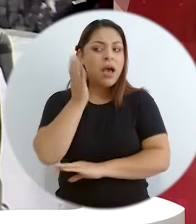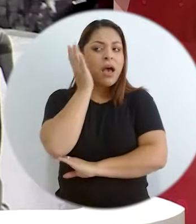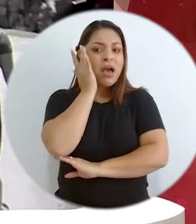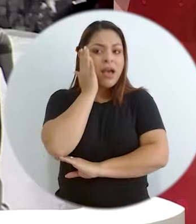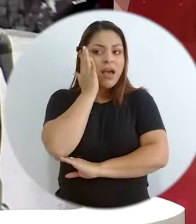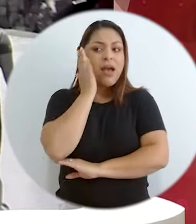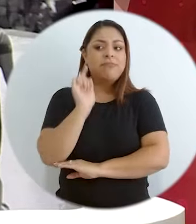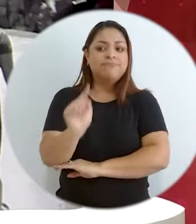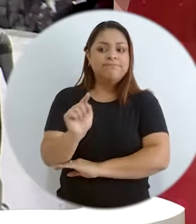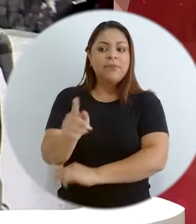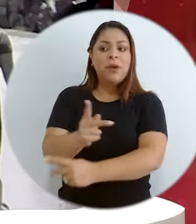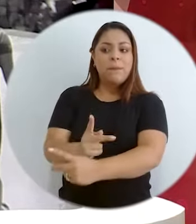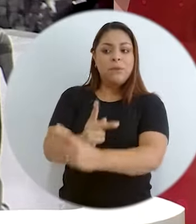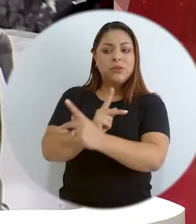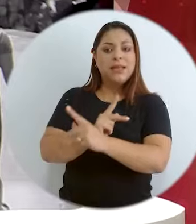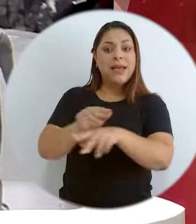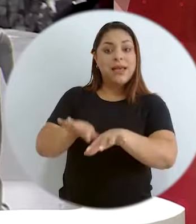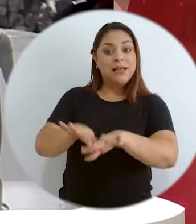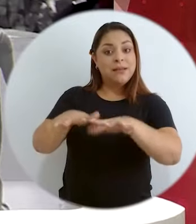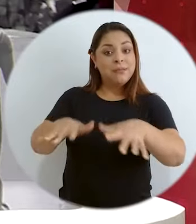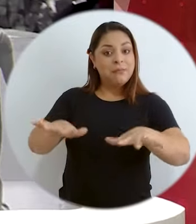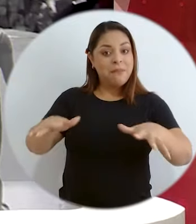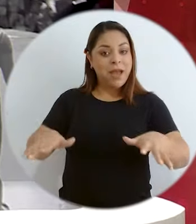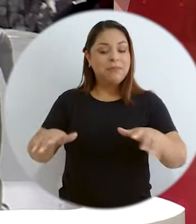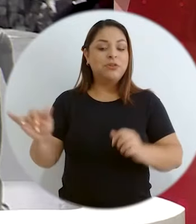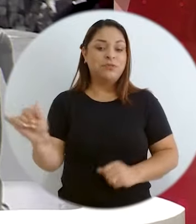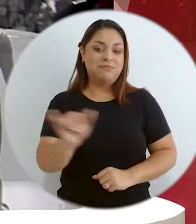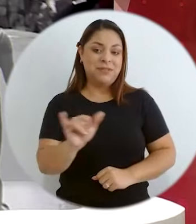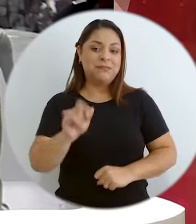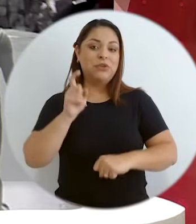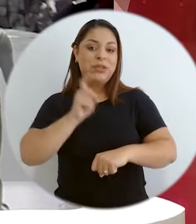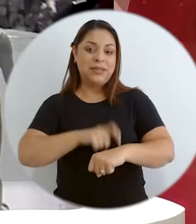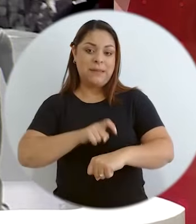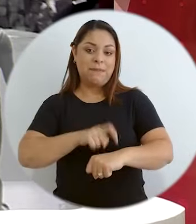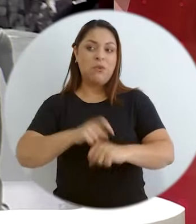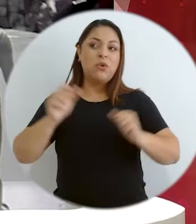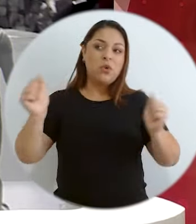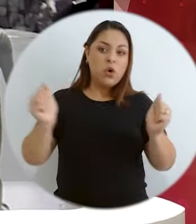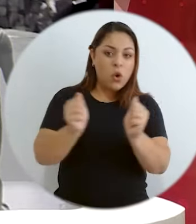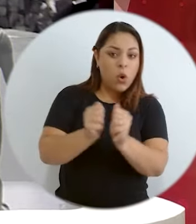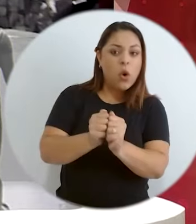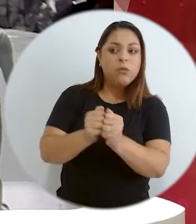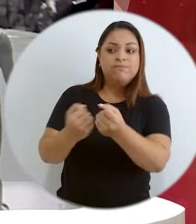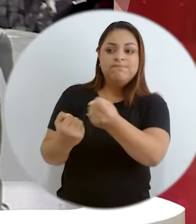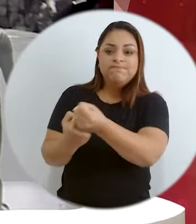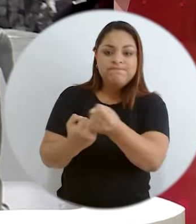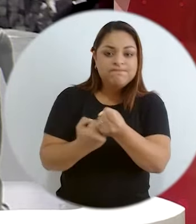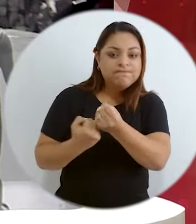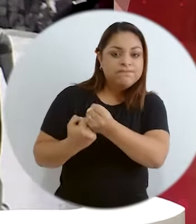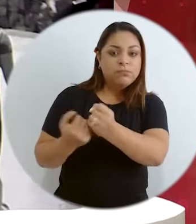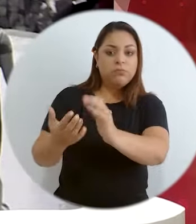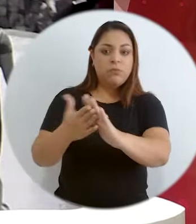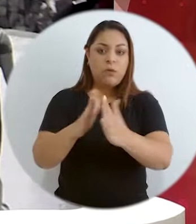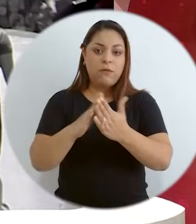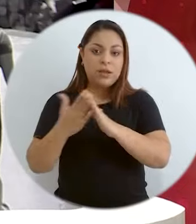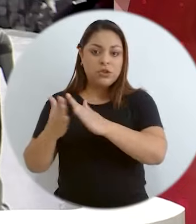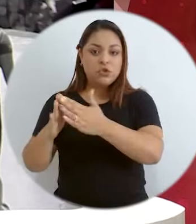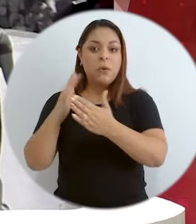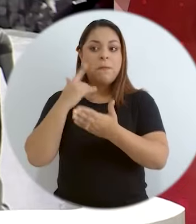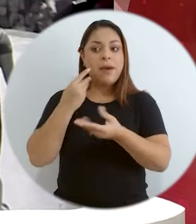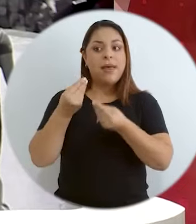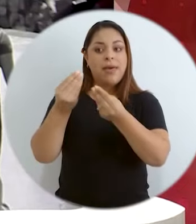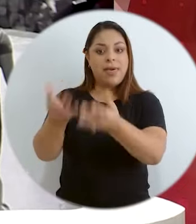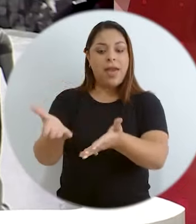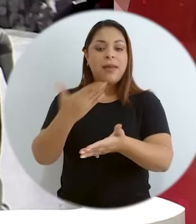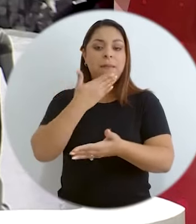procurando por supuesto, ¿verdad? La protección de nuestros mares, pero al mismo tiempo el trabajo conjunto con